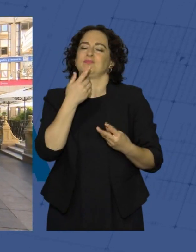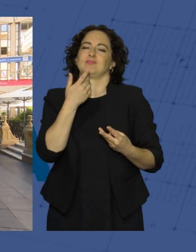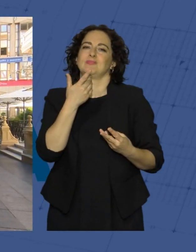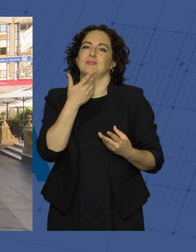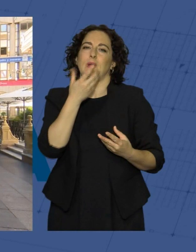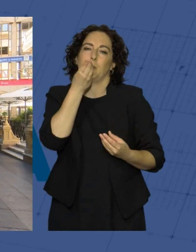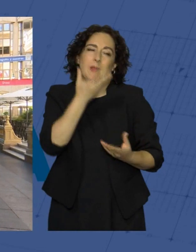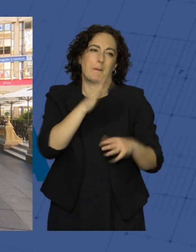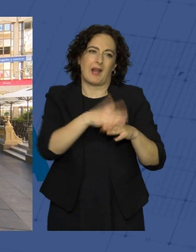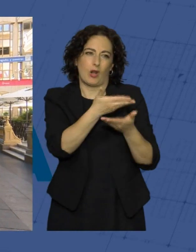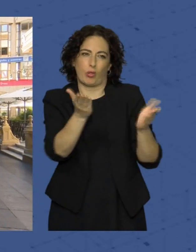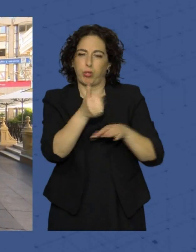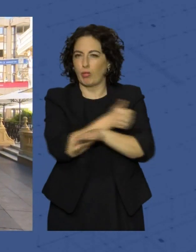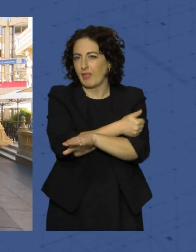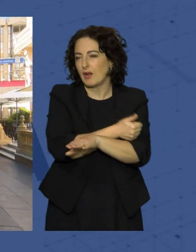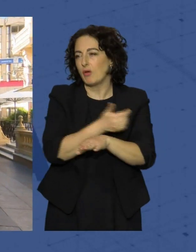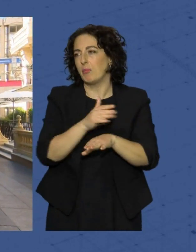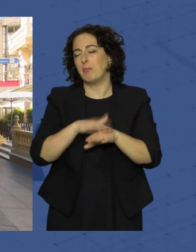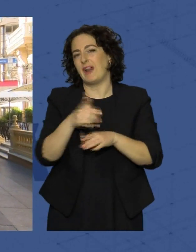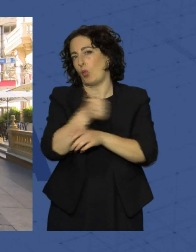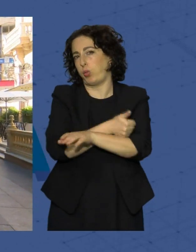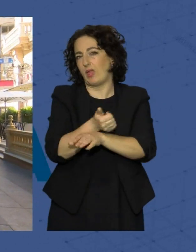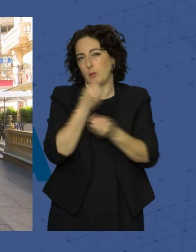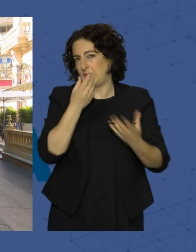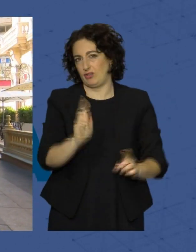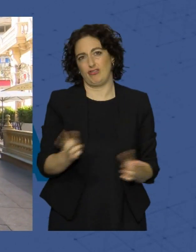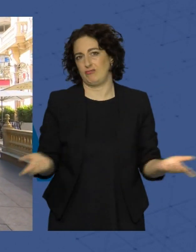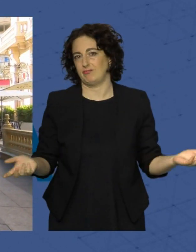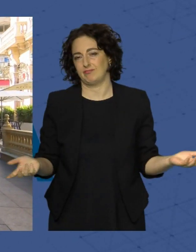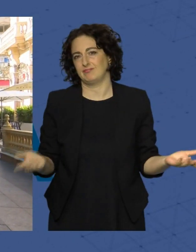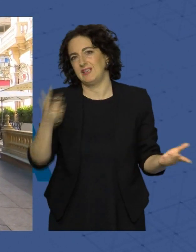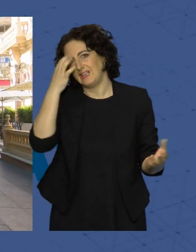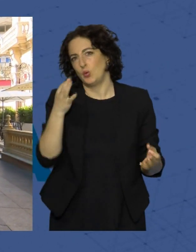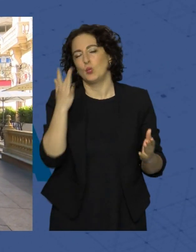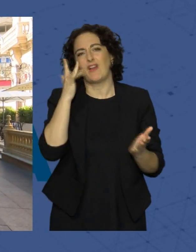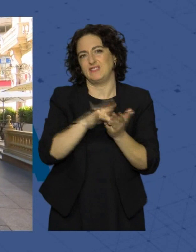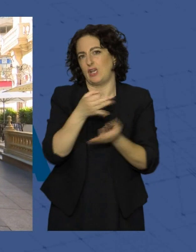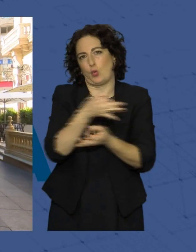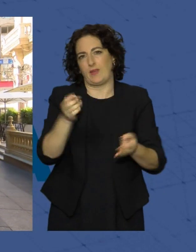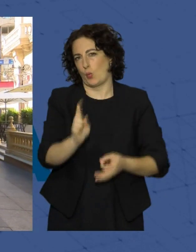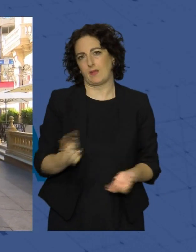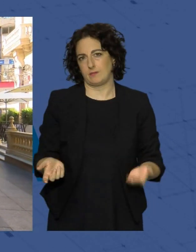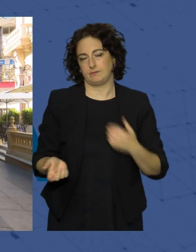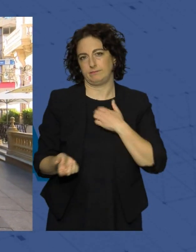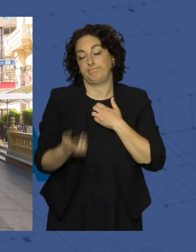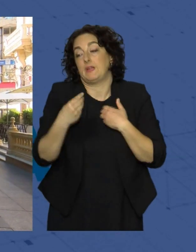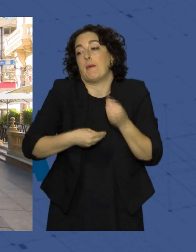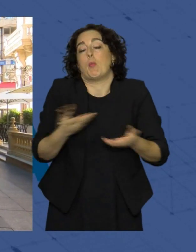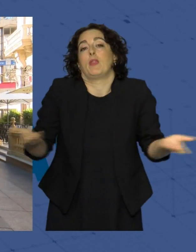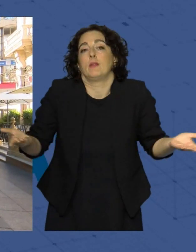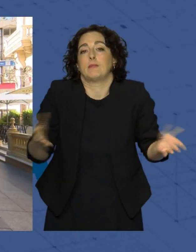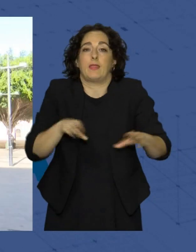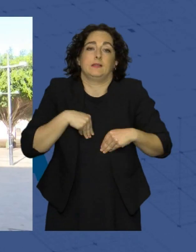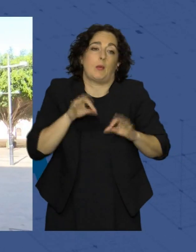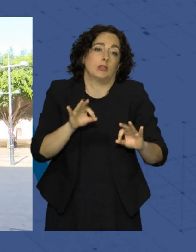ciudadanos. A lo mejor para otros sí, pero para los ciudadanos no. Creo que es una fecha inadecuada, pero ¿qué vamos a hacer? Hay que afrontarlo